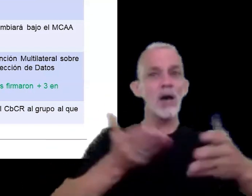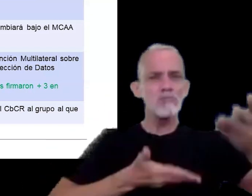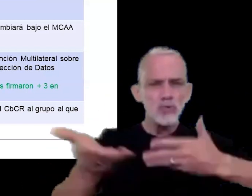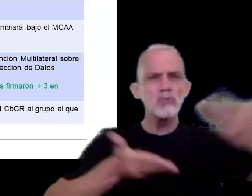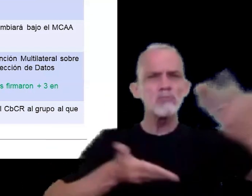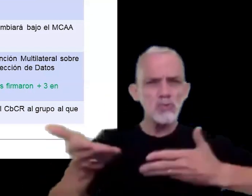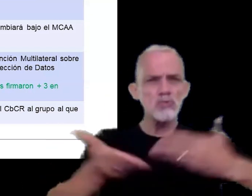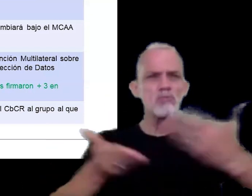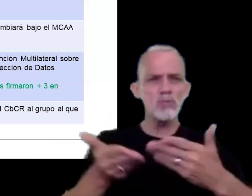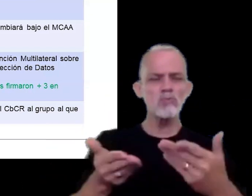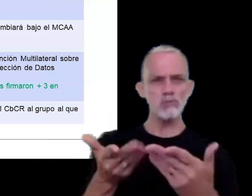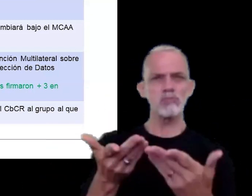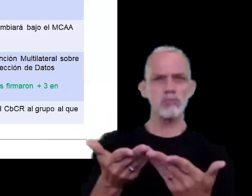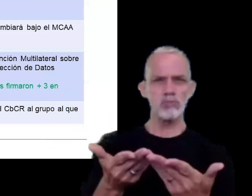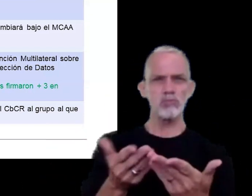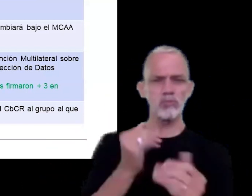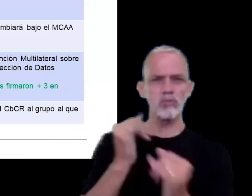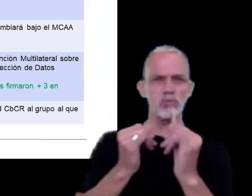esa fecha